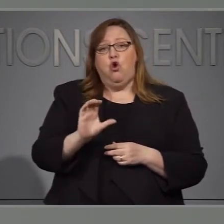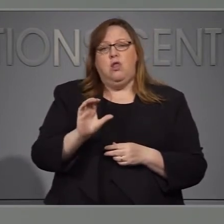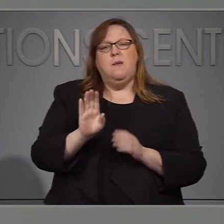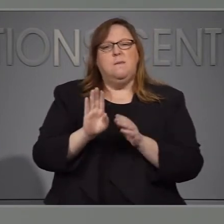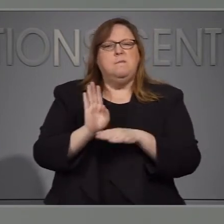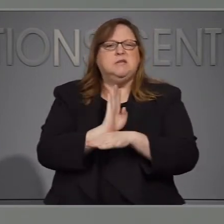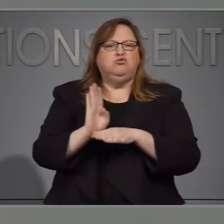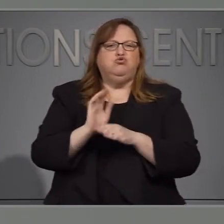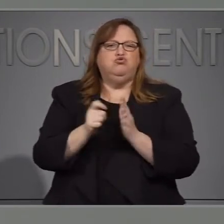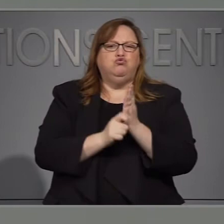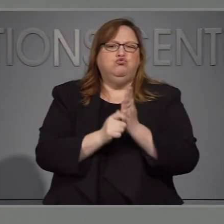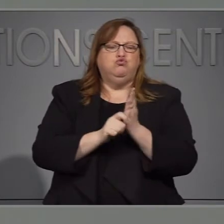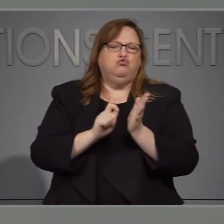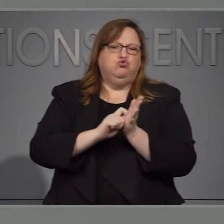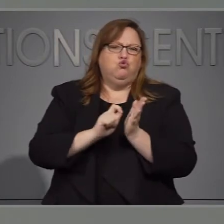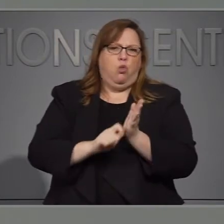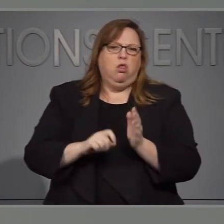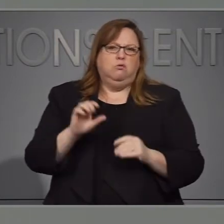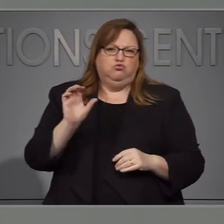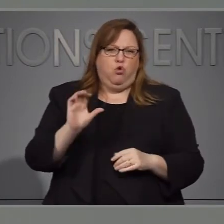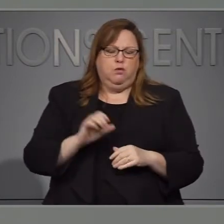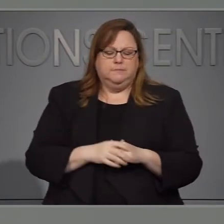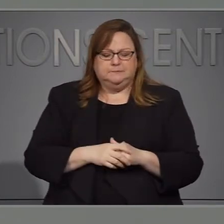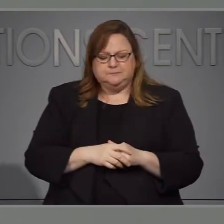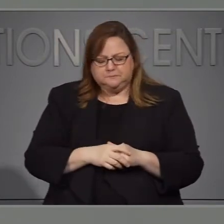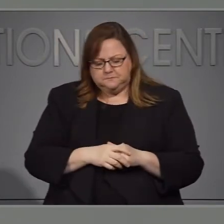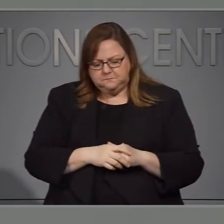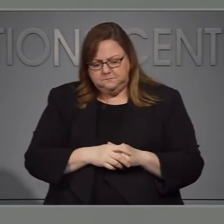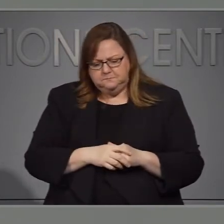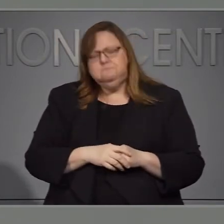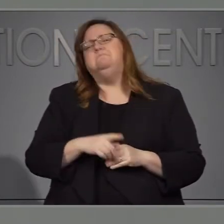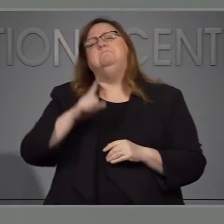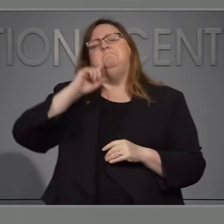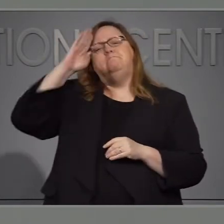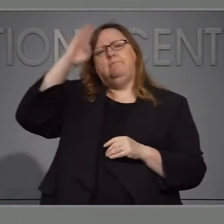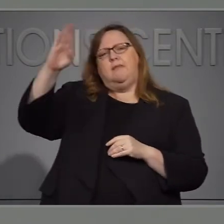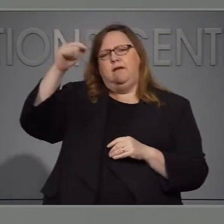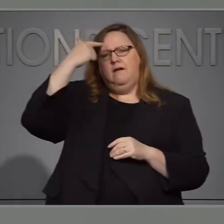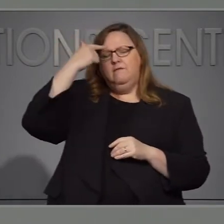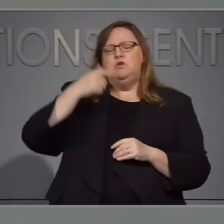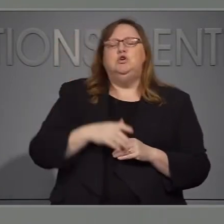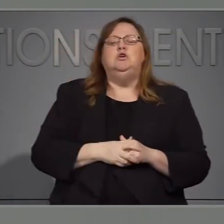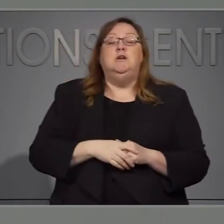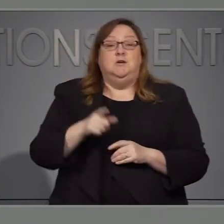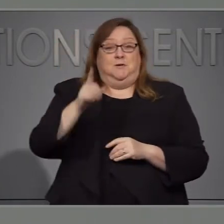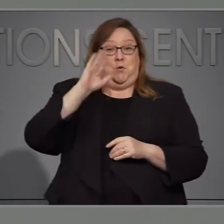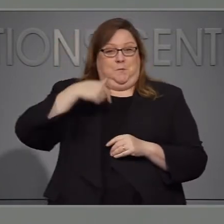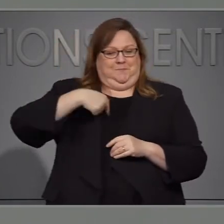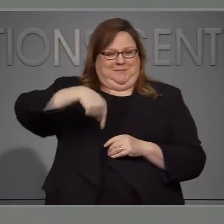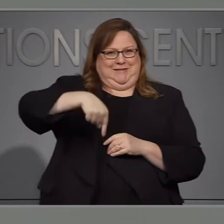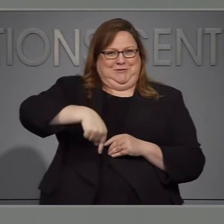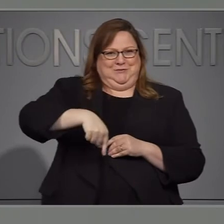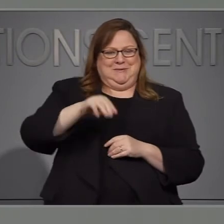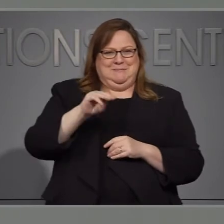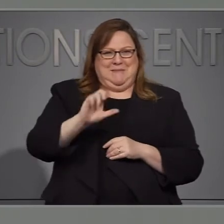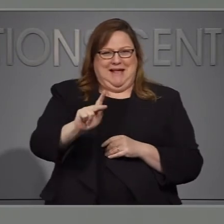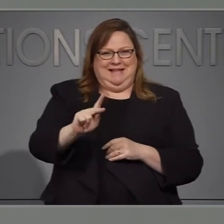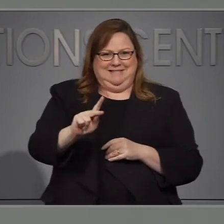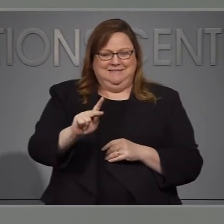La siguiente por